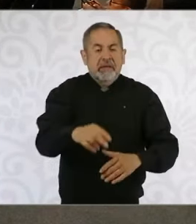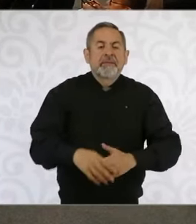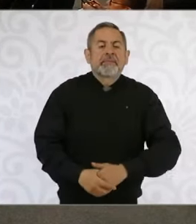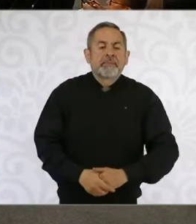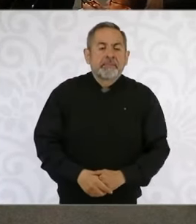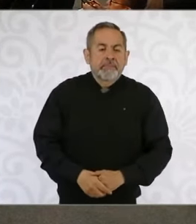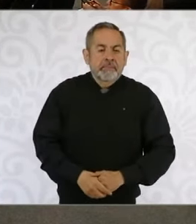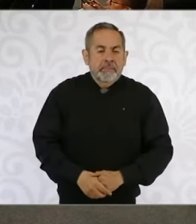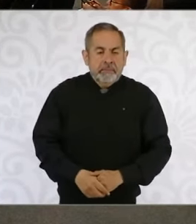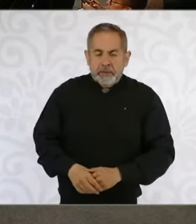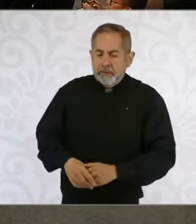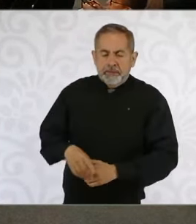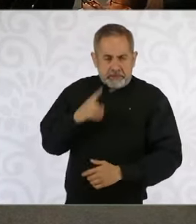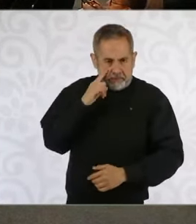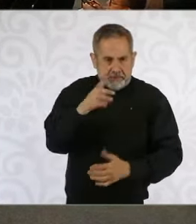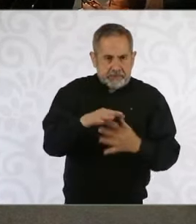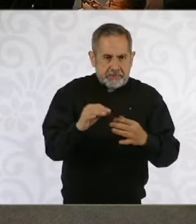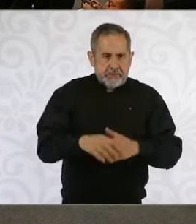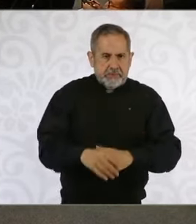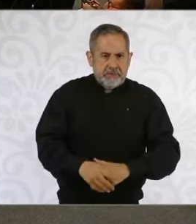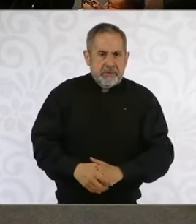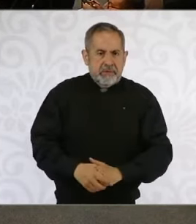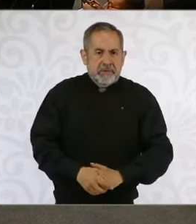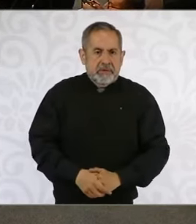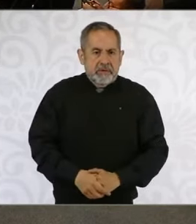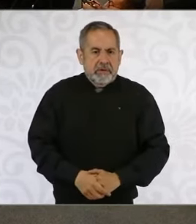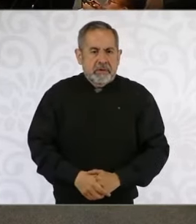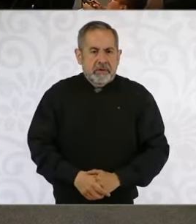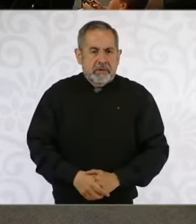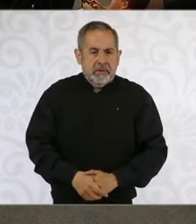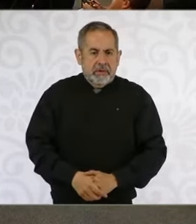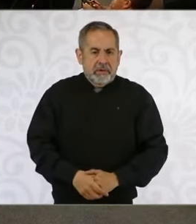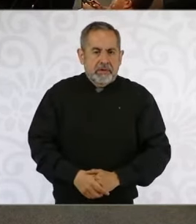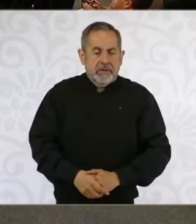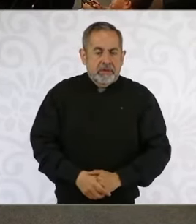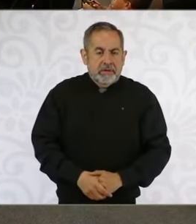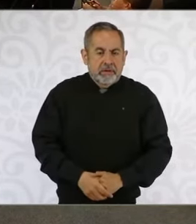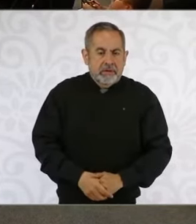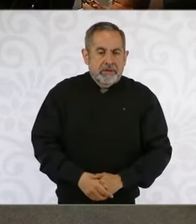A ver, préstame. Aquí lo tengo. Sí, por favor.